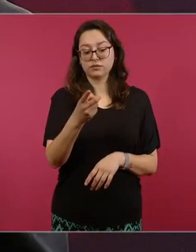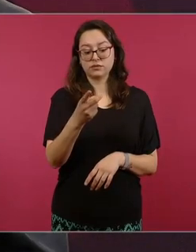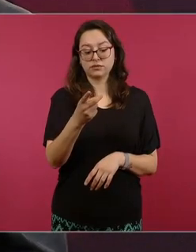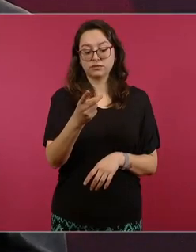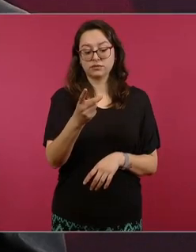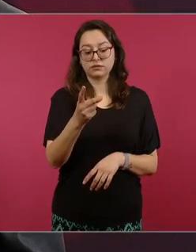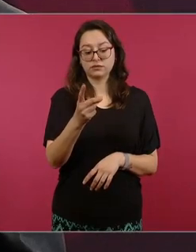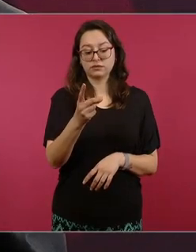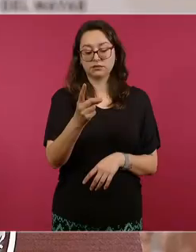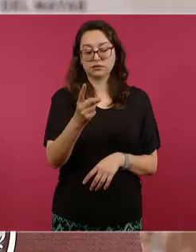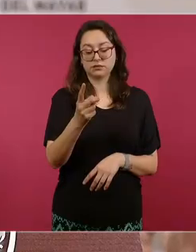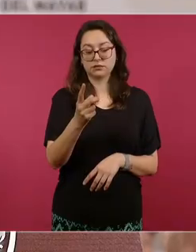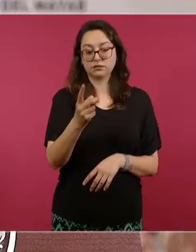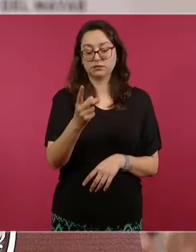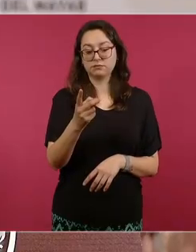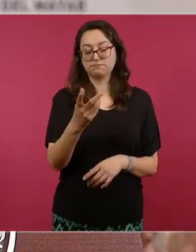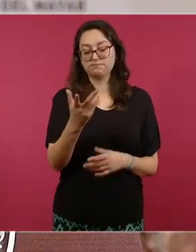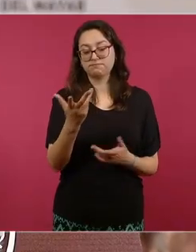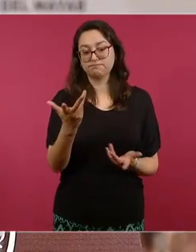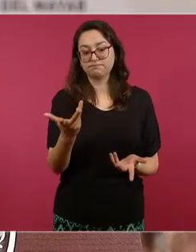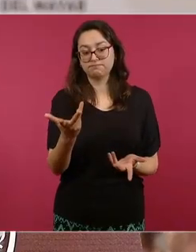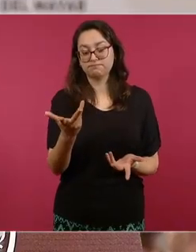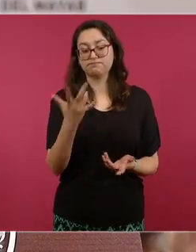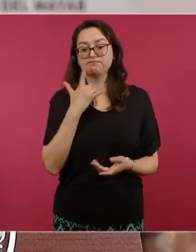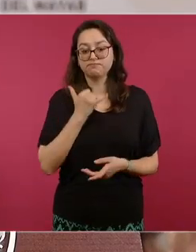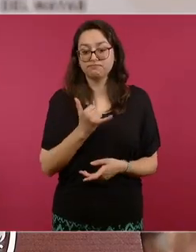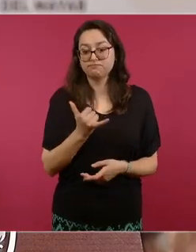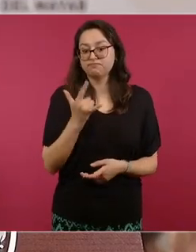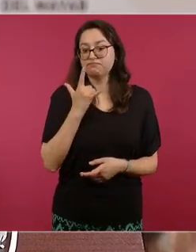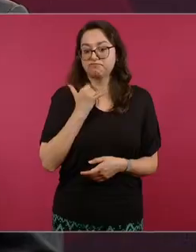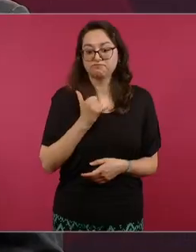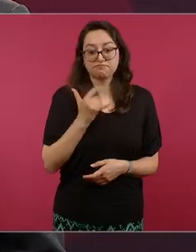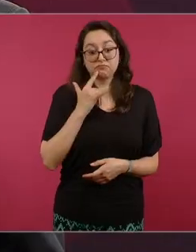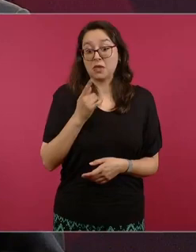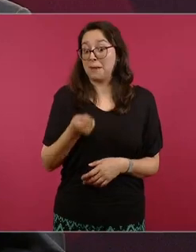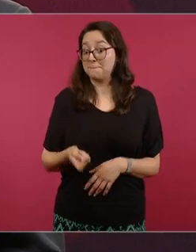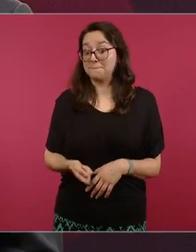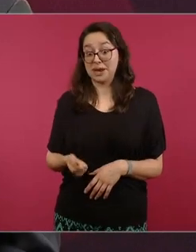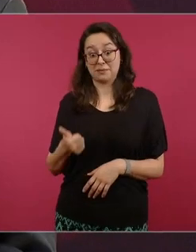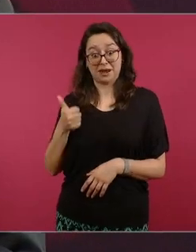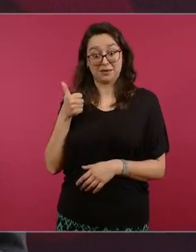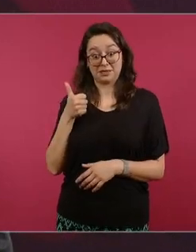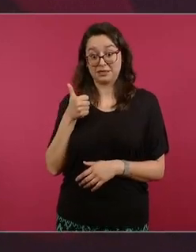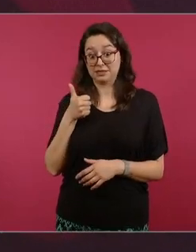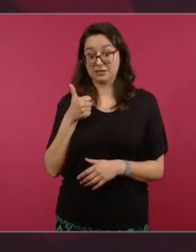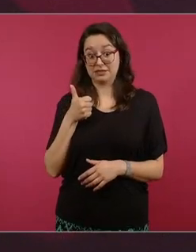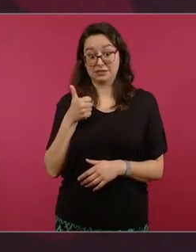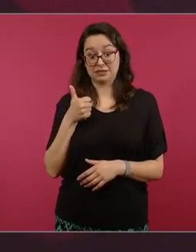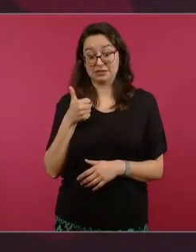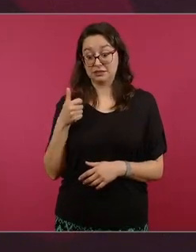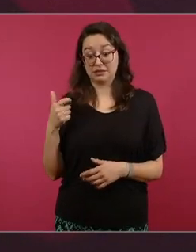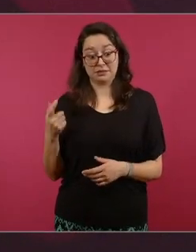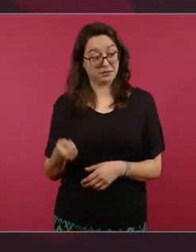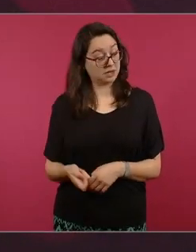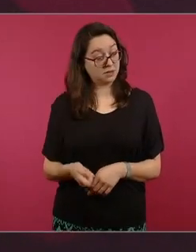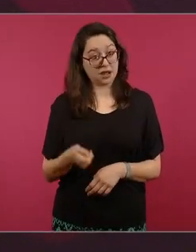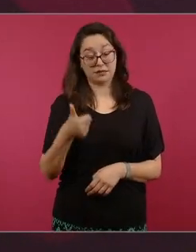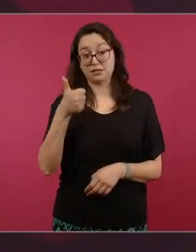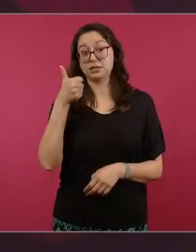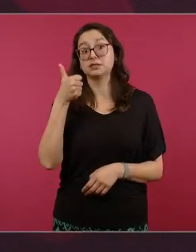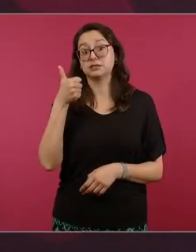pues diría sin precedente en los últimos tiempos